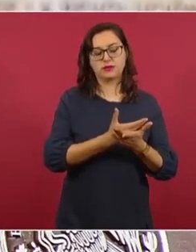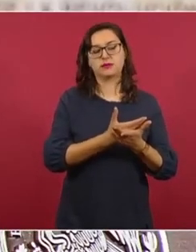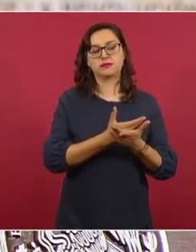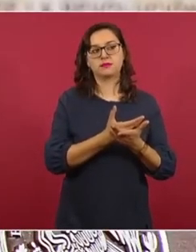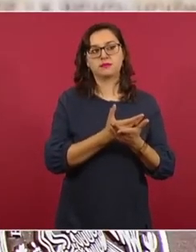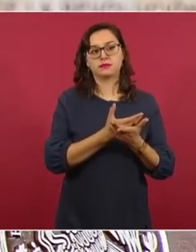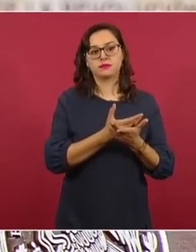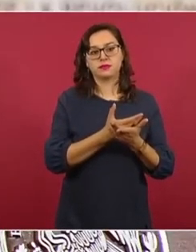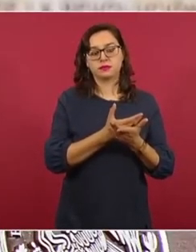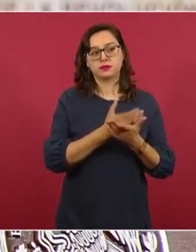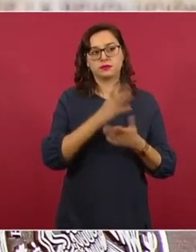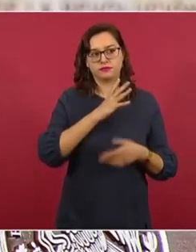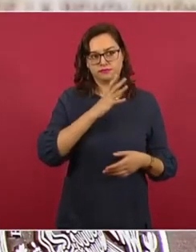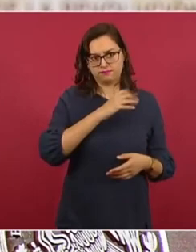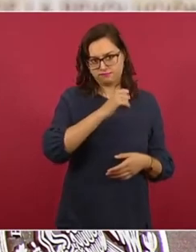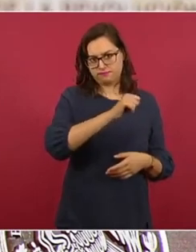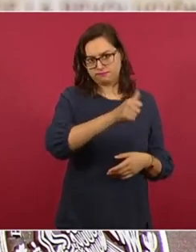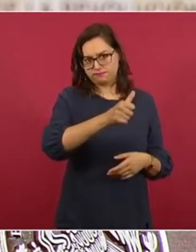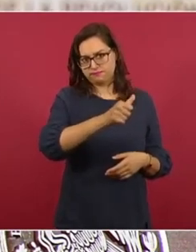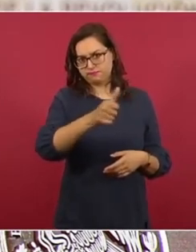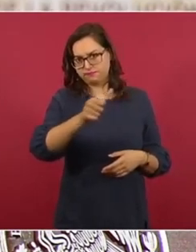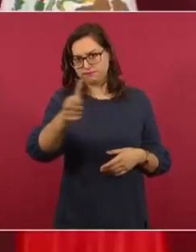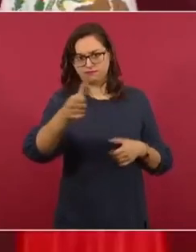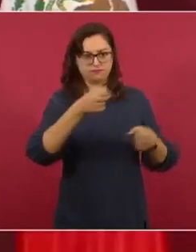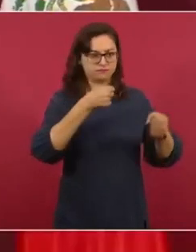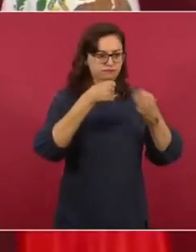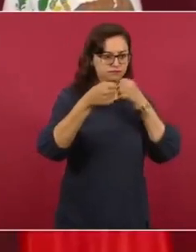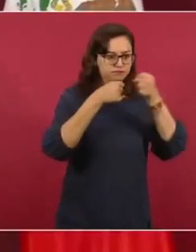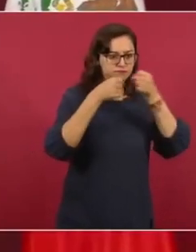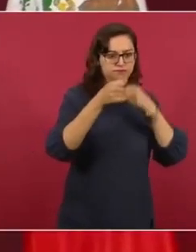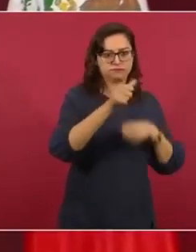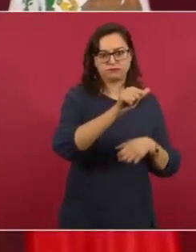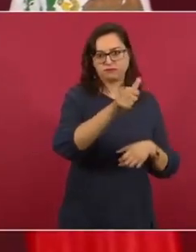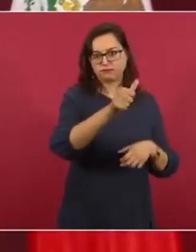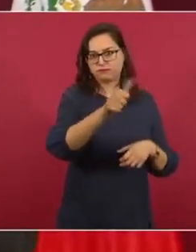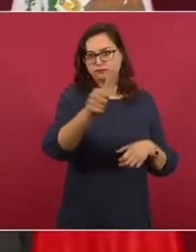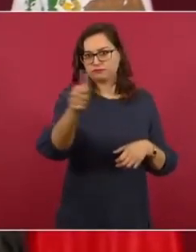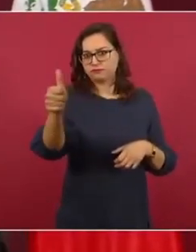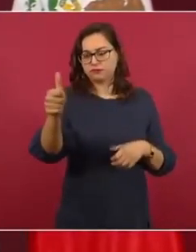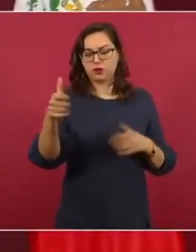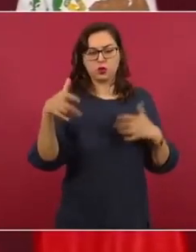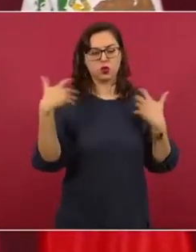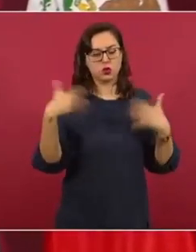eso, hay otros, hay uno que es genial,